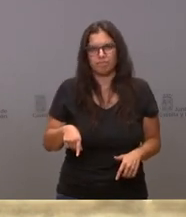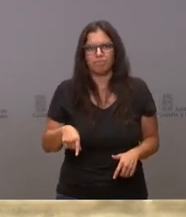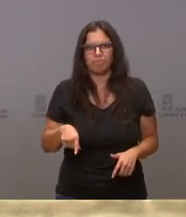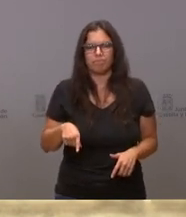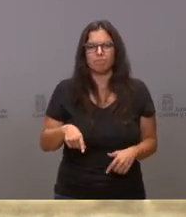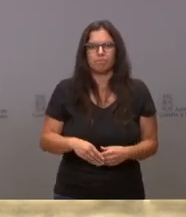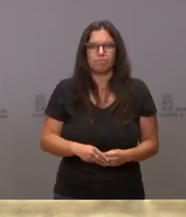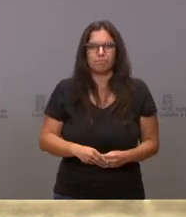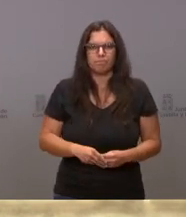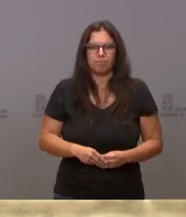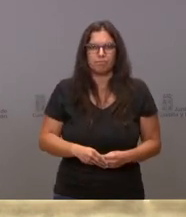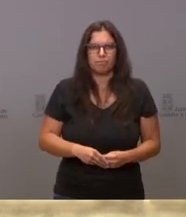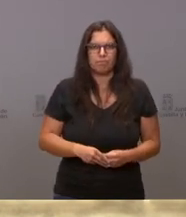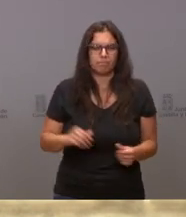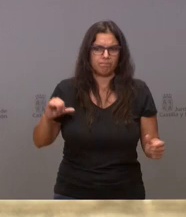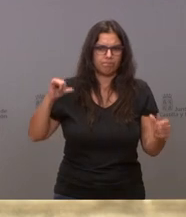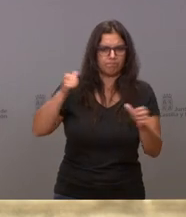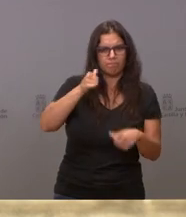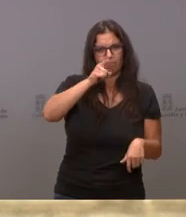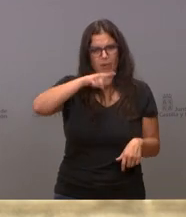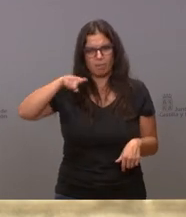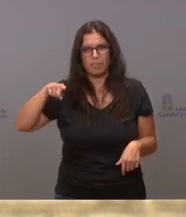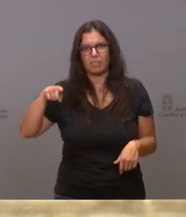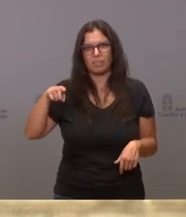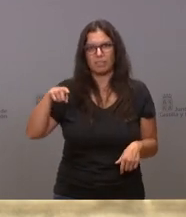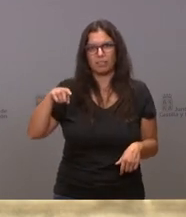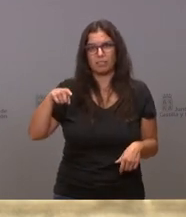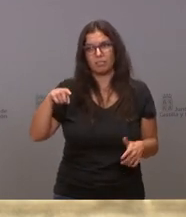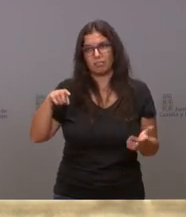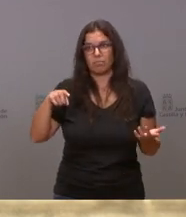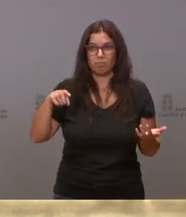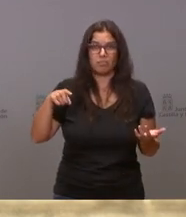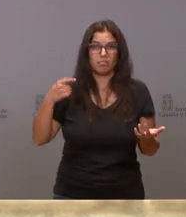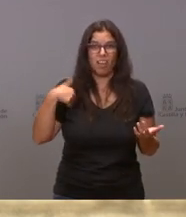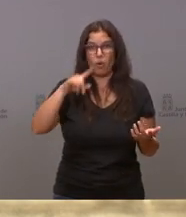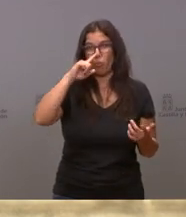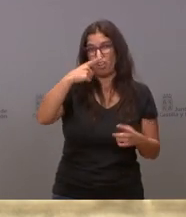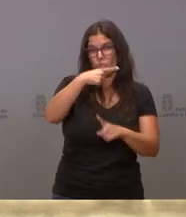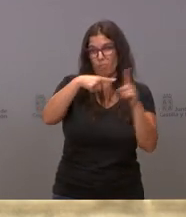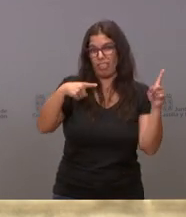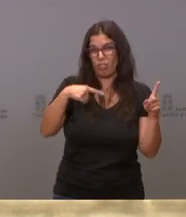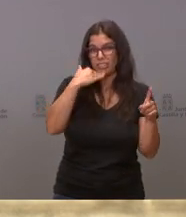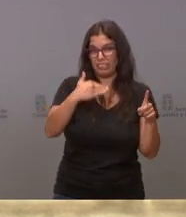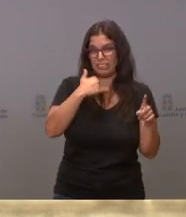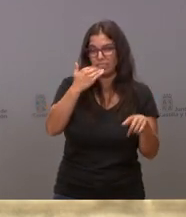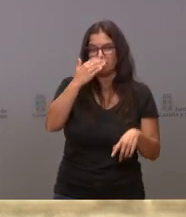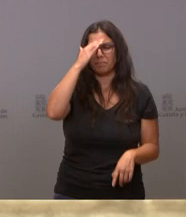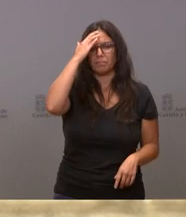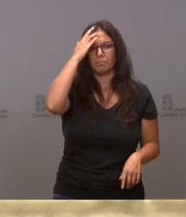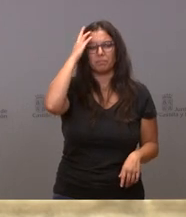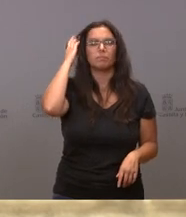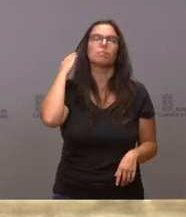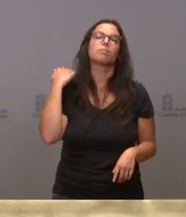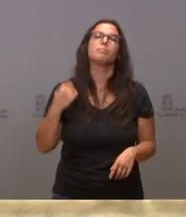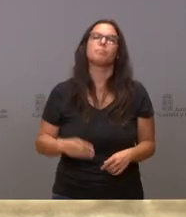en estos meses, en estos años y medio ya de